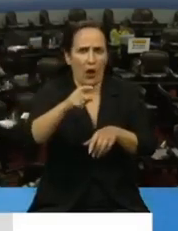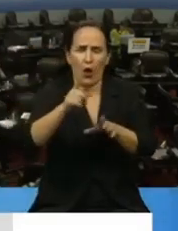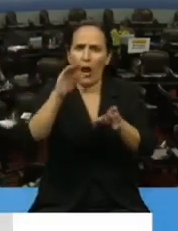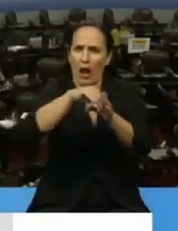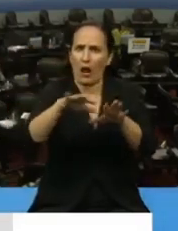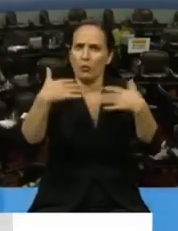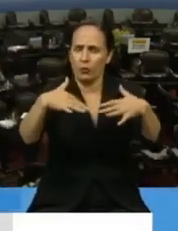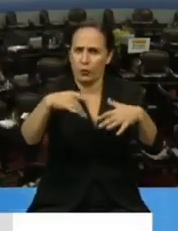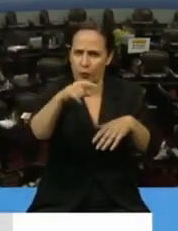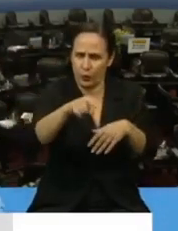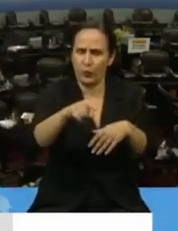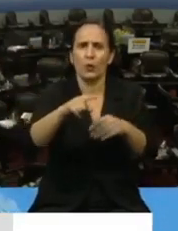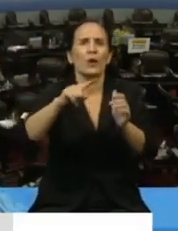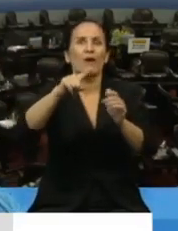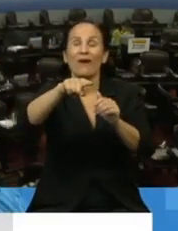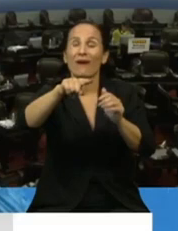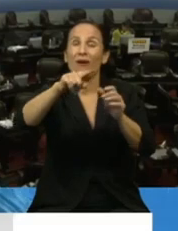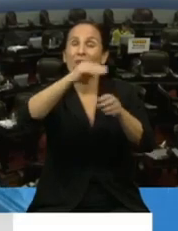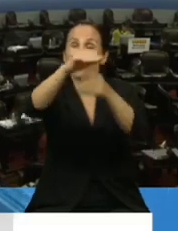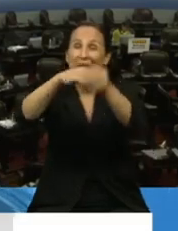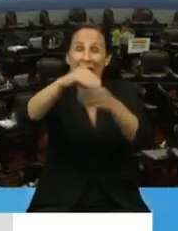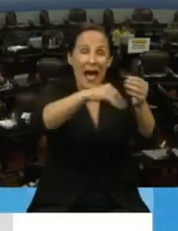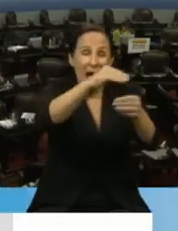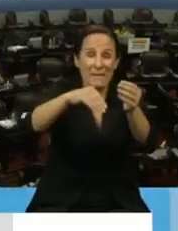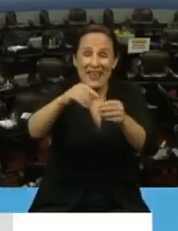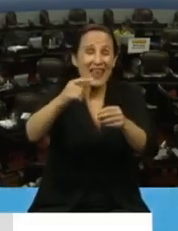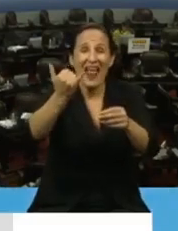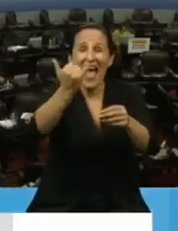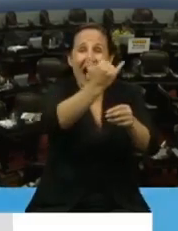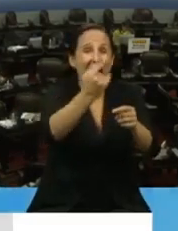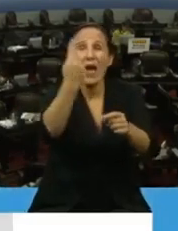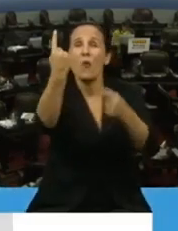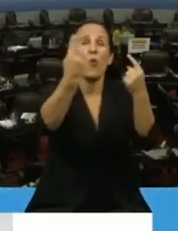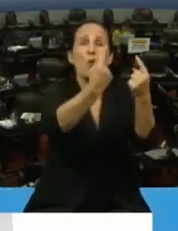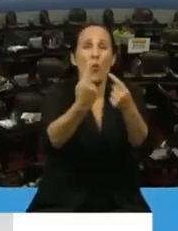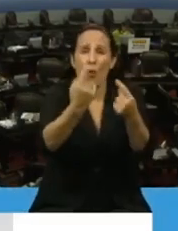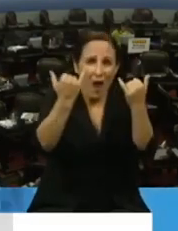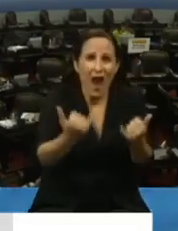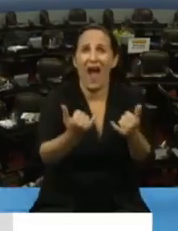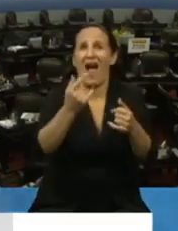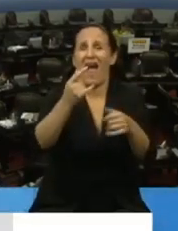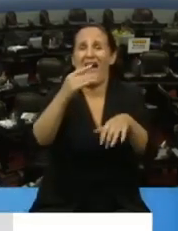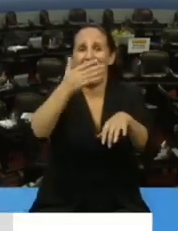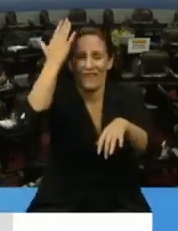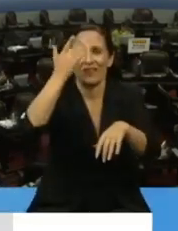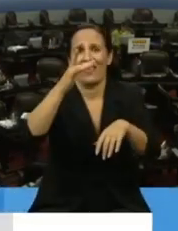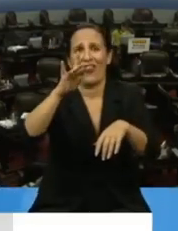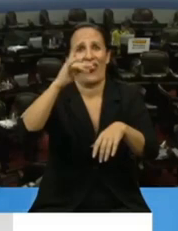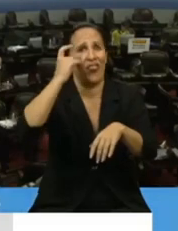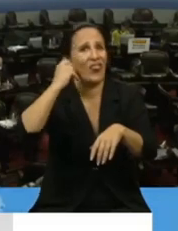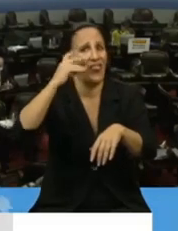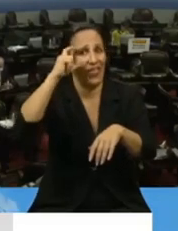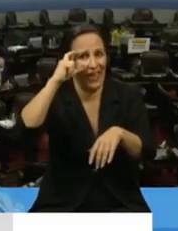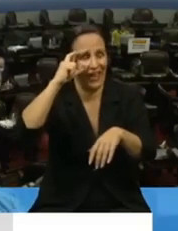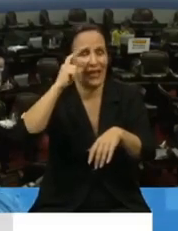No hay familia en la ciudad capital de La Rioja que no tenga al menos un integrante que se haya enfermado con dengue. Las autoridades de la provincia hablan de